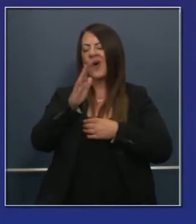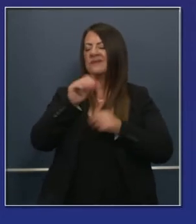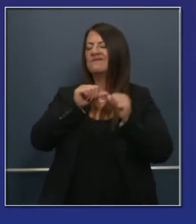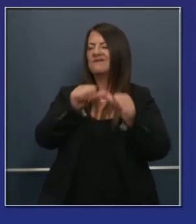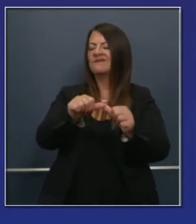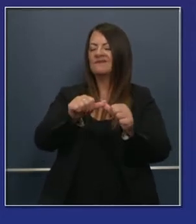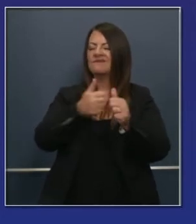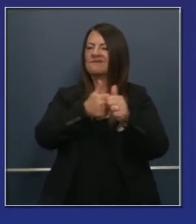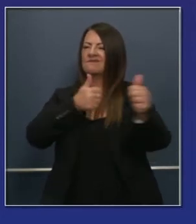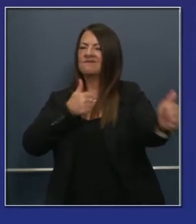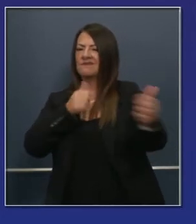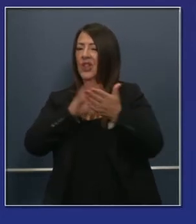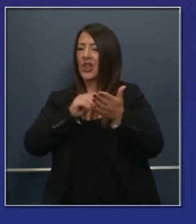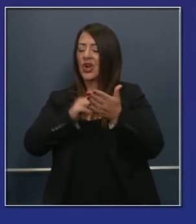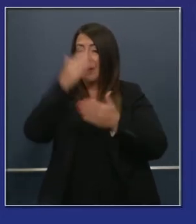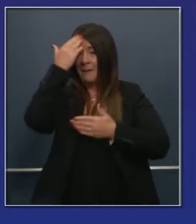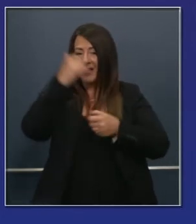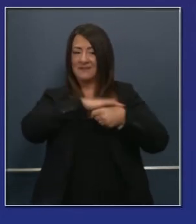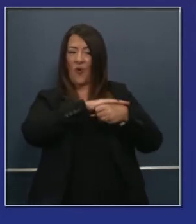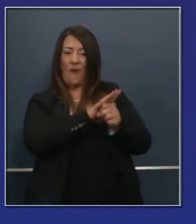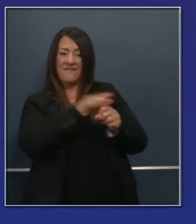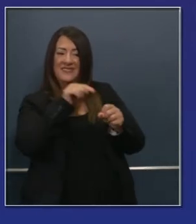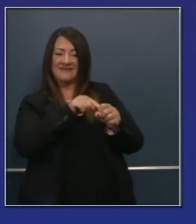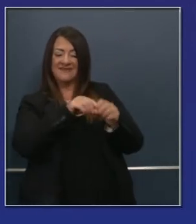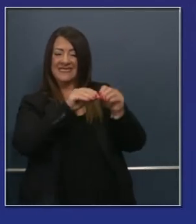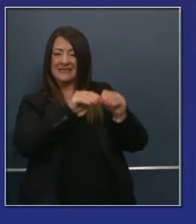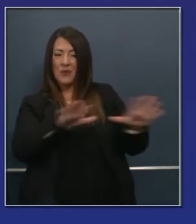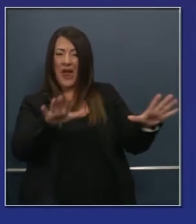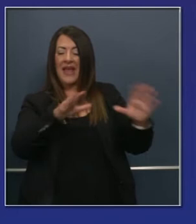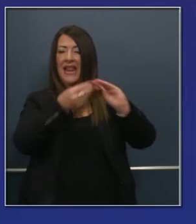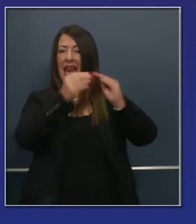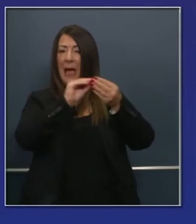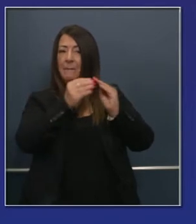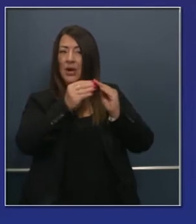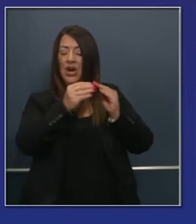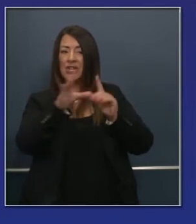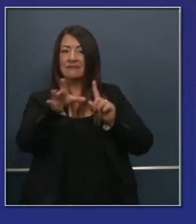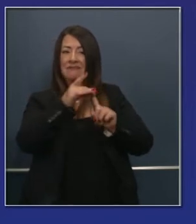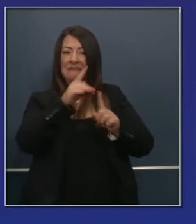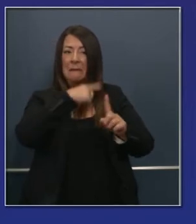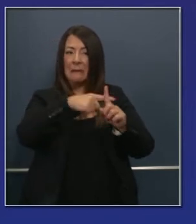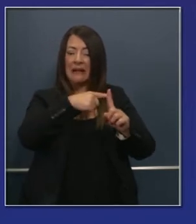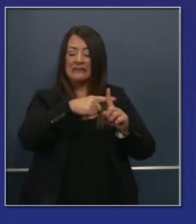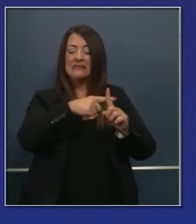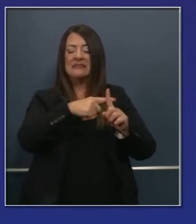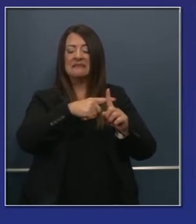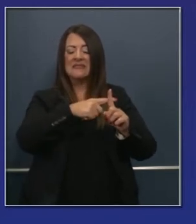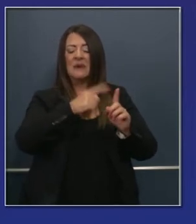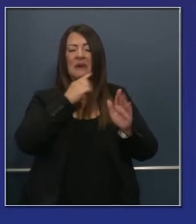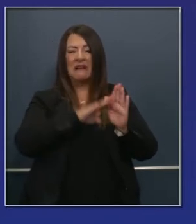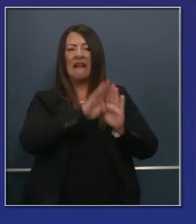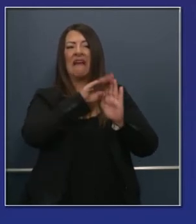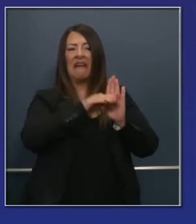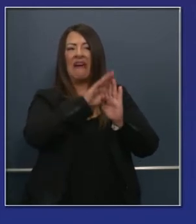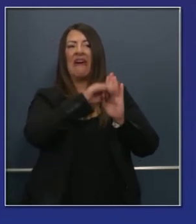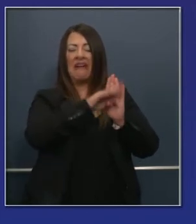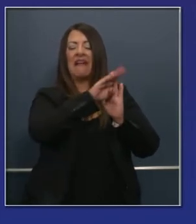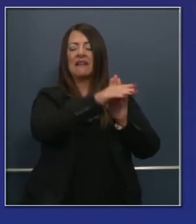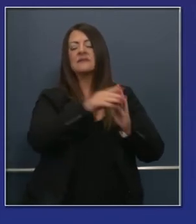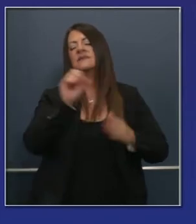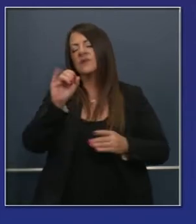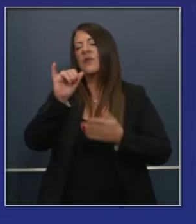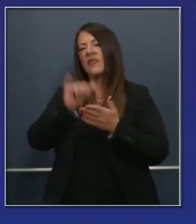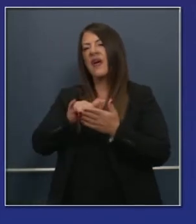acuerdo a la transmisión del COVID-19. De modo que tuvimos tiempo de deliberar y de trabajar con la legislatura en